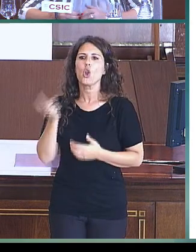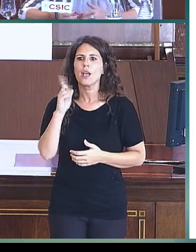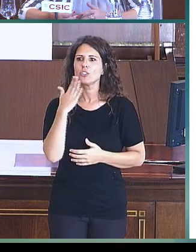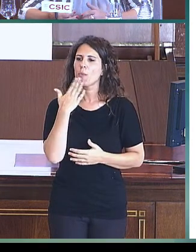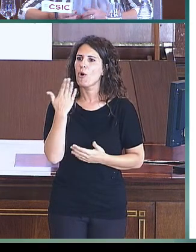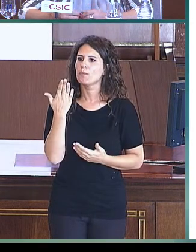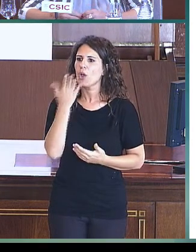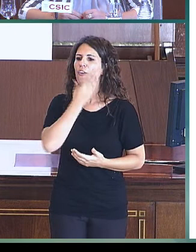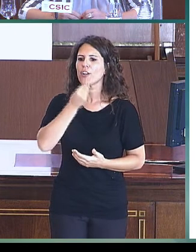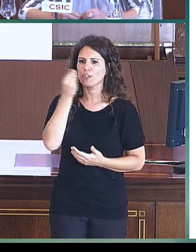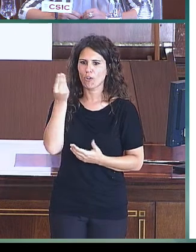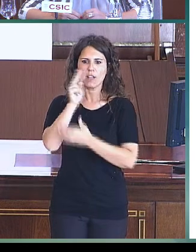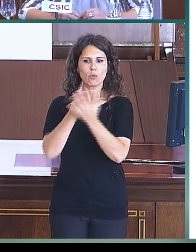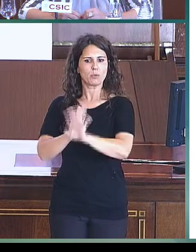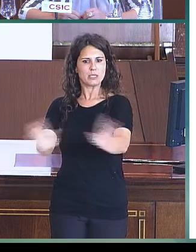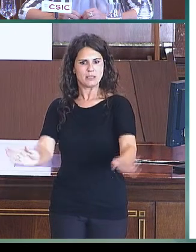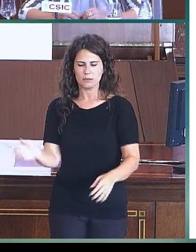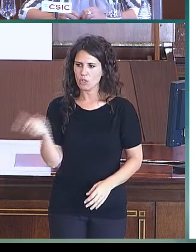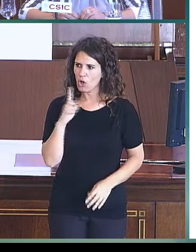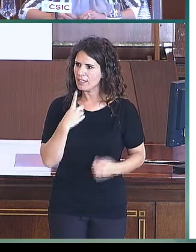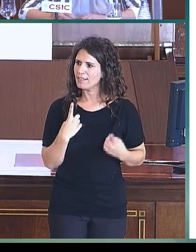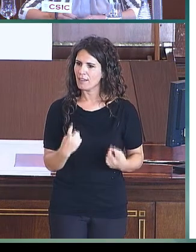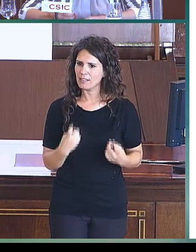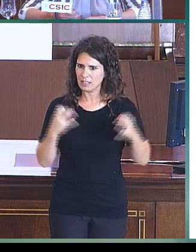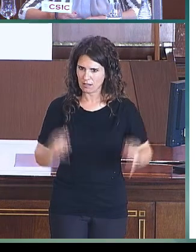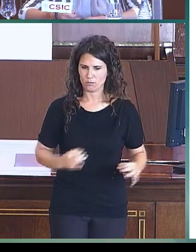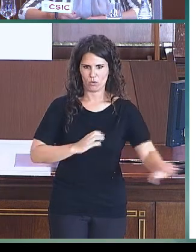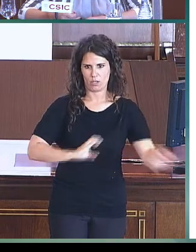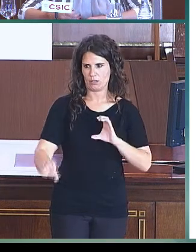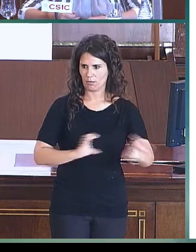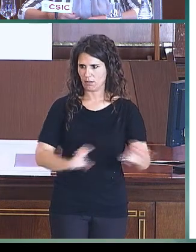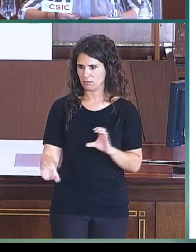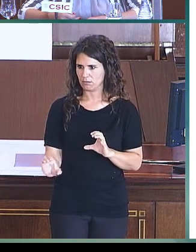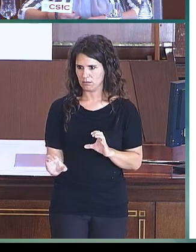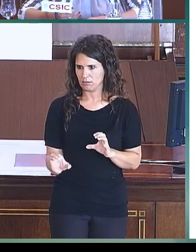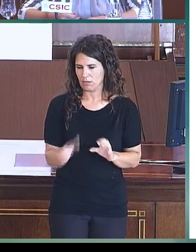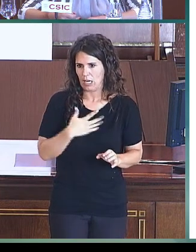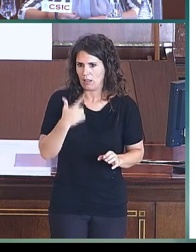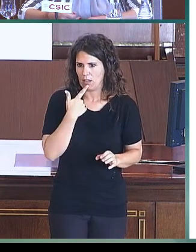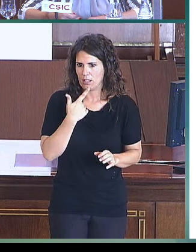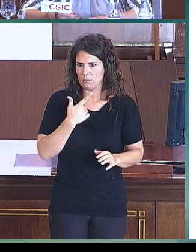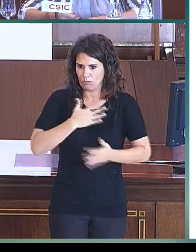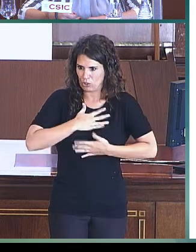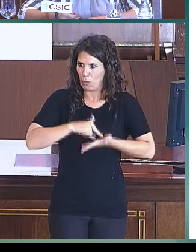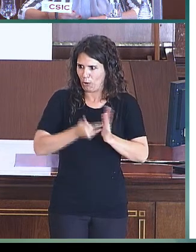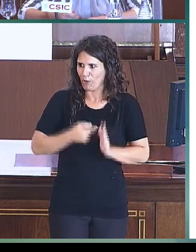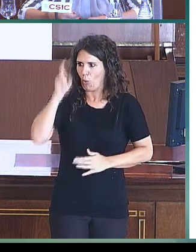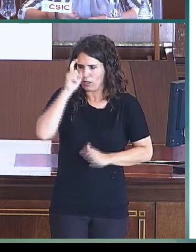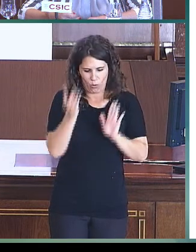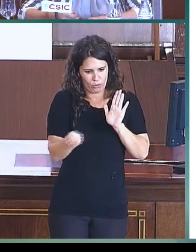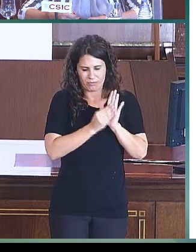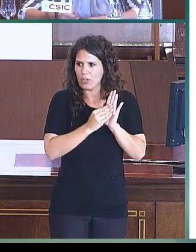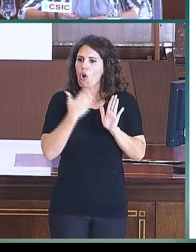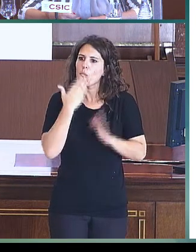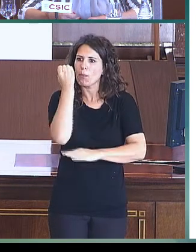como una necesidad, una necesidad comunicativa. Con lo cual, lo tenemos en nuestro proyecto educativo como un